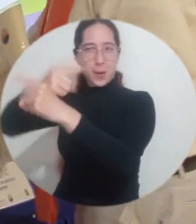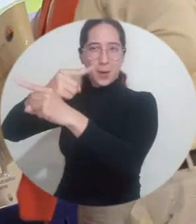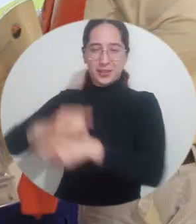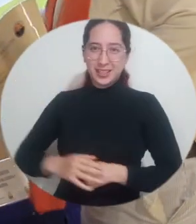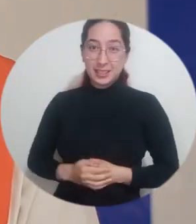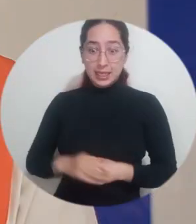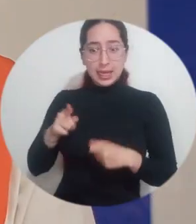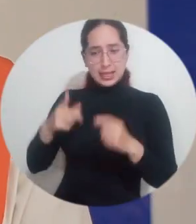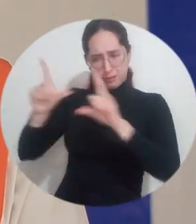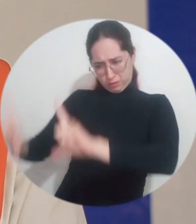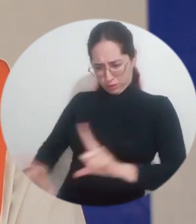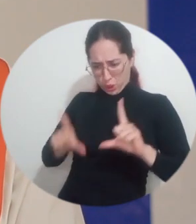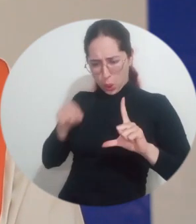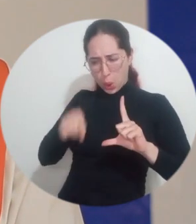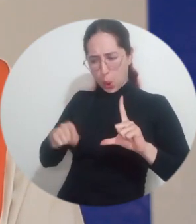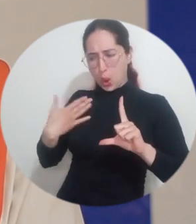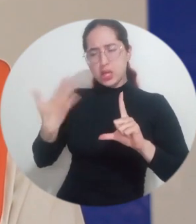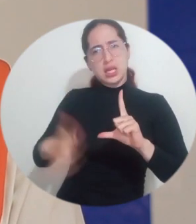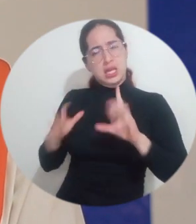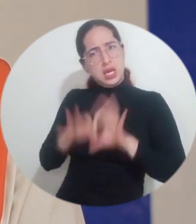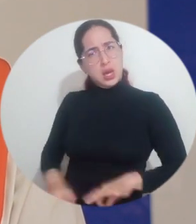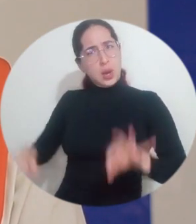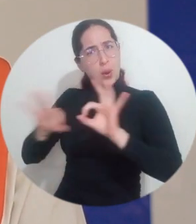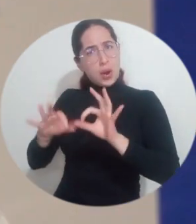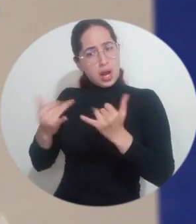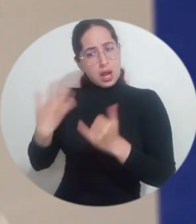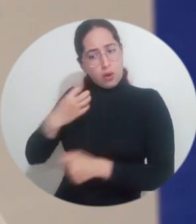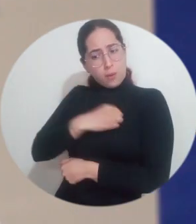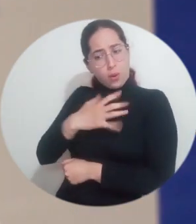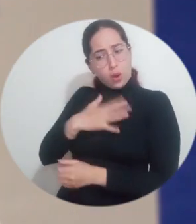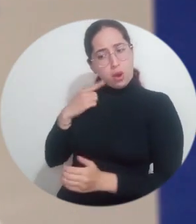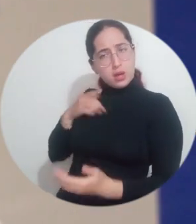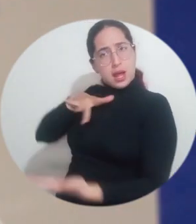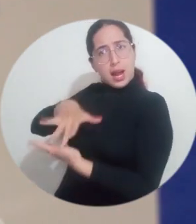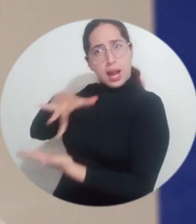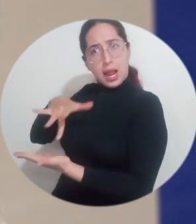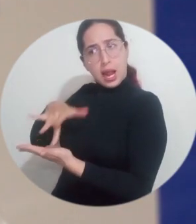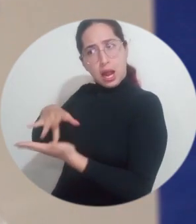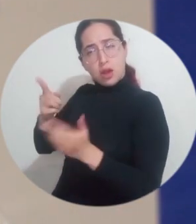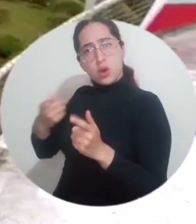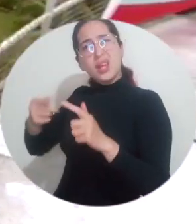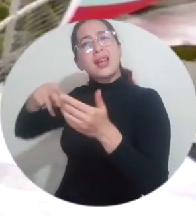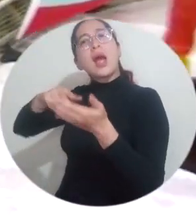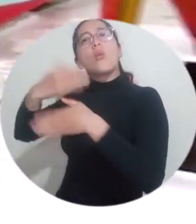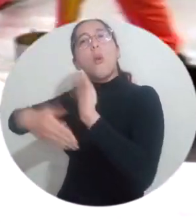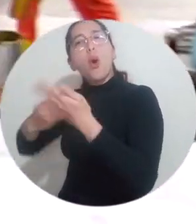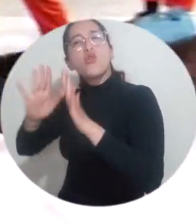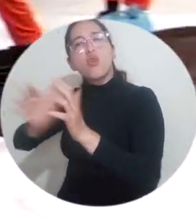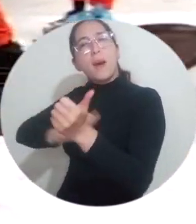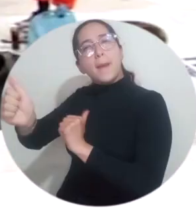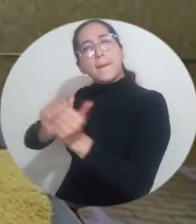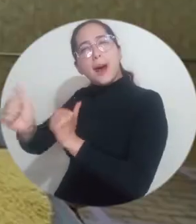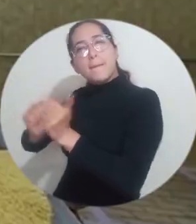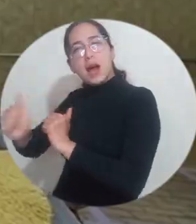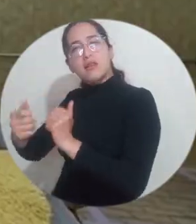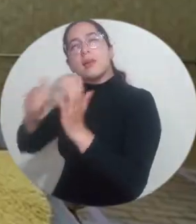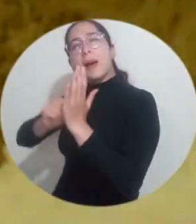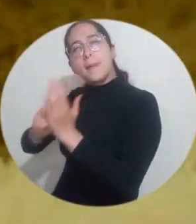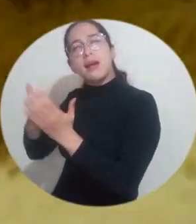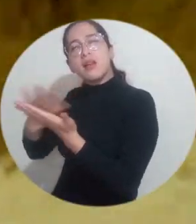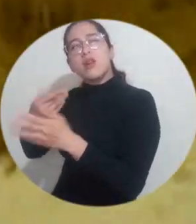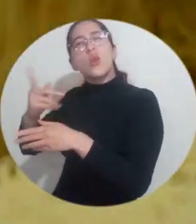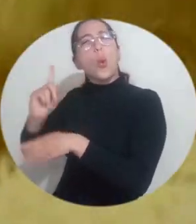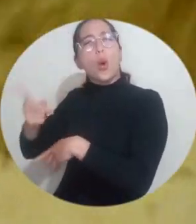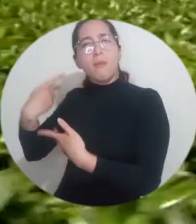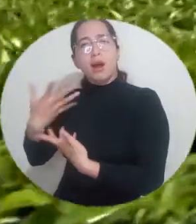magíster es importante para mí porque hace parte de mi crecimiento personal. Esta oportunidad de participar en esta corte de validación y reconocimiento de